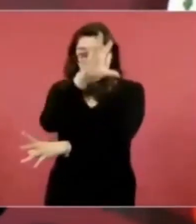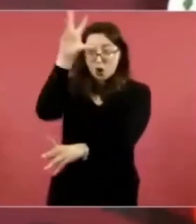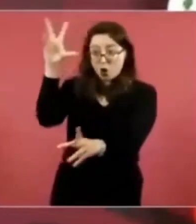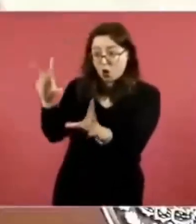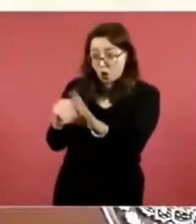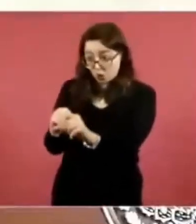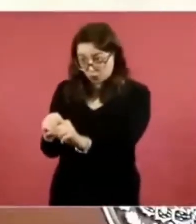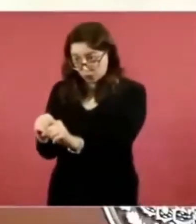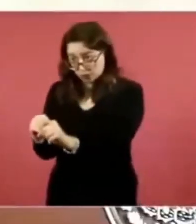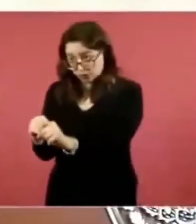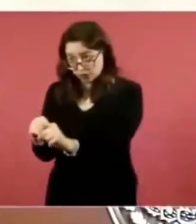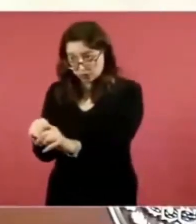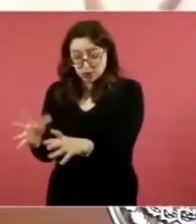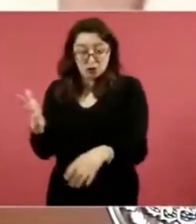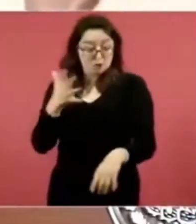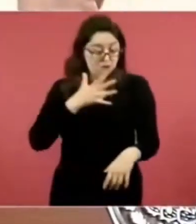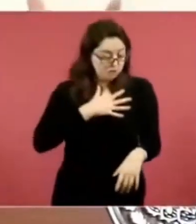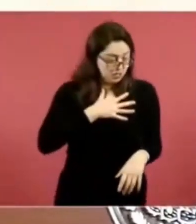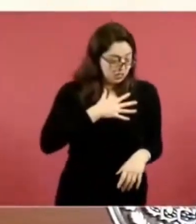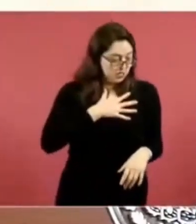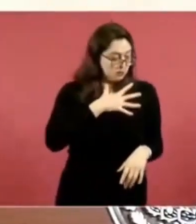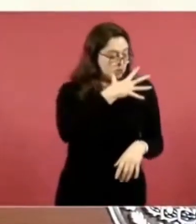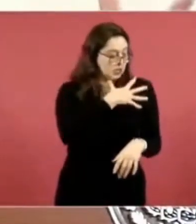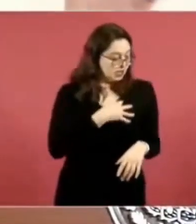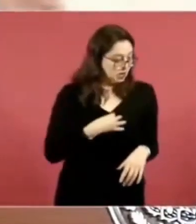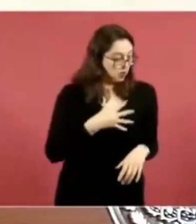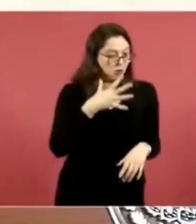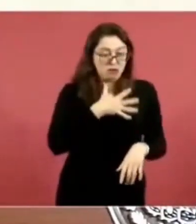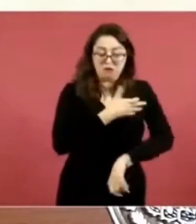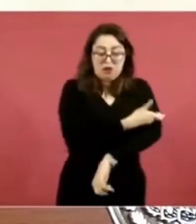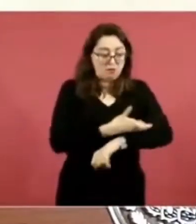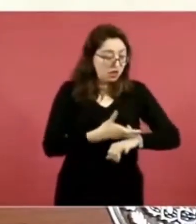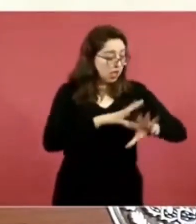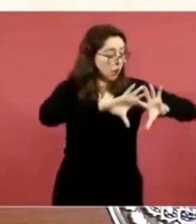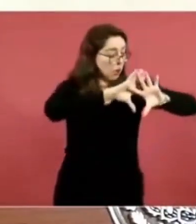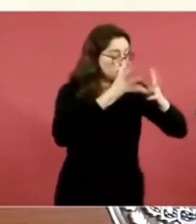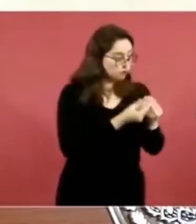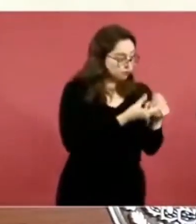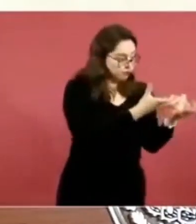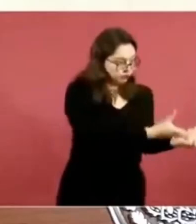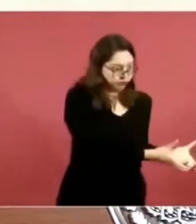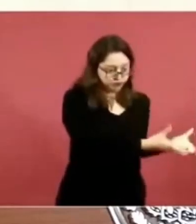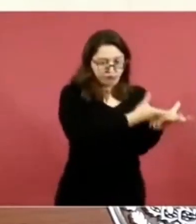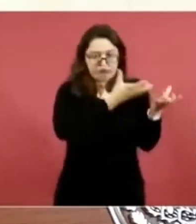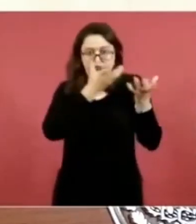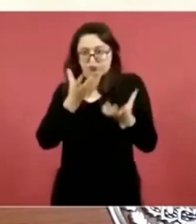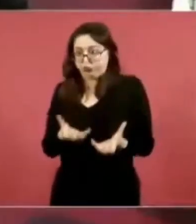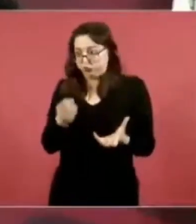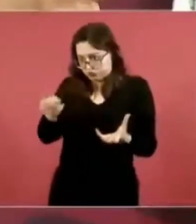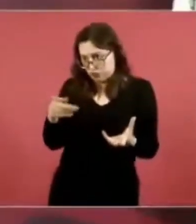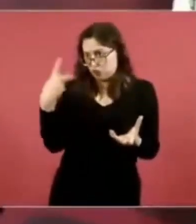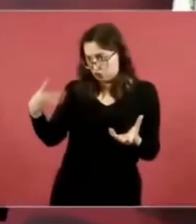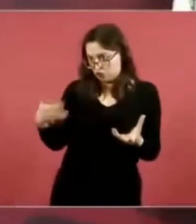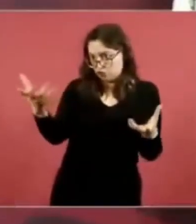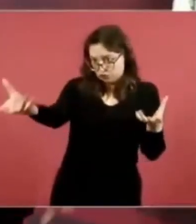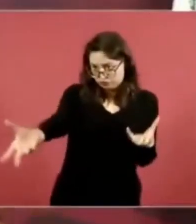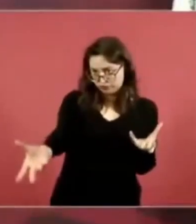míos, los de mis hijos, de toda mi familia, con los bienes que él tiene.